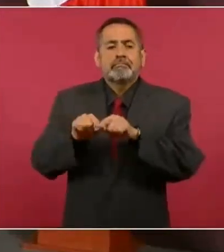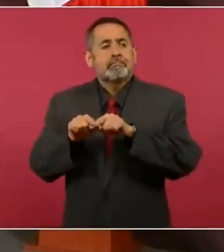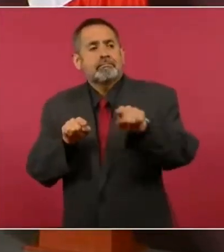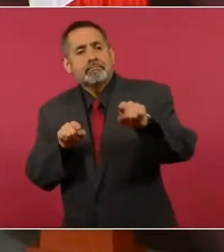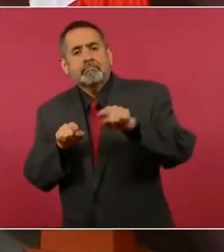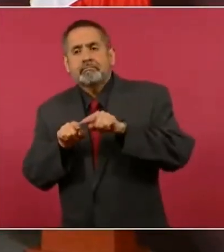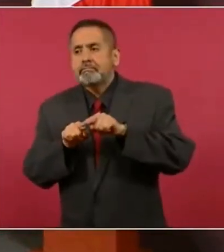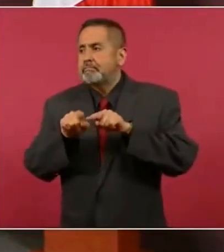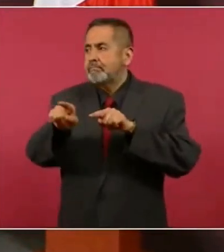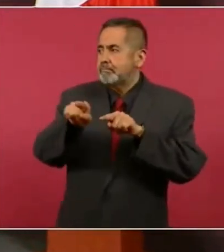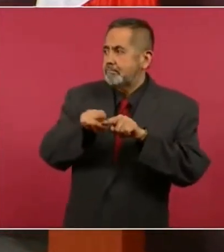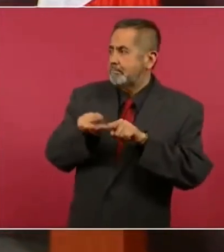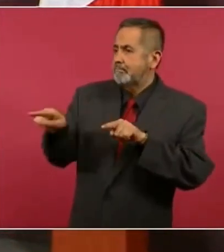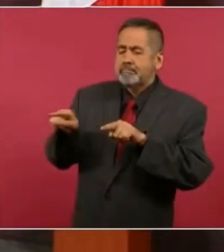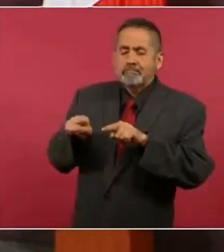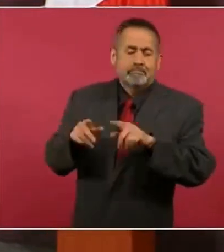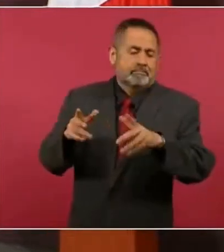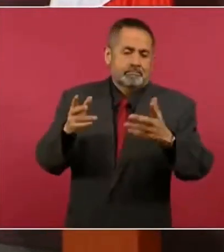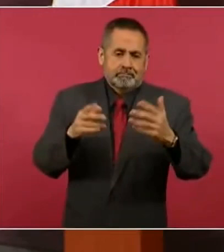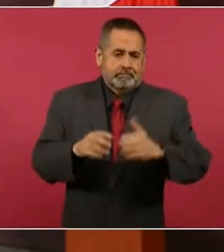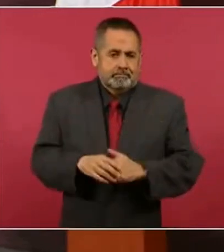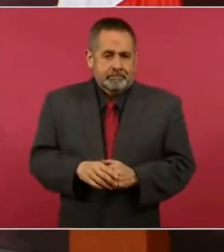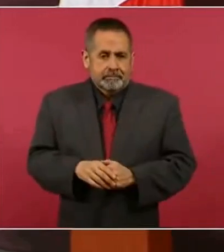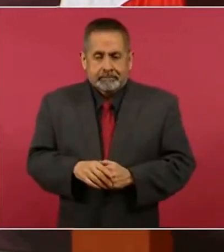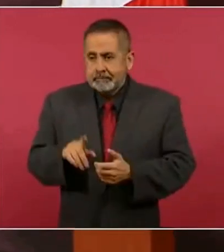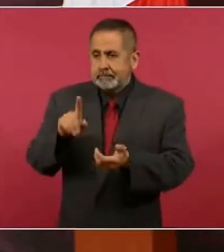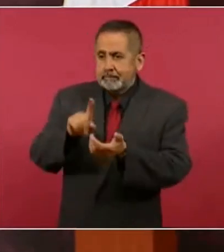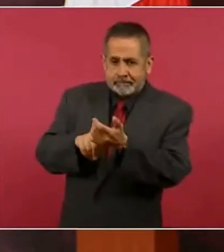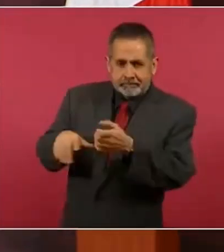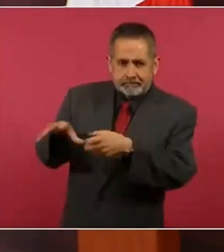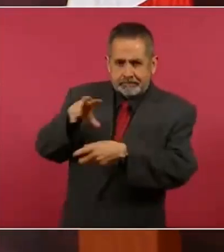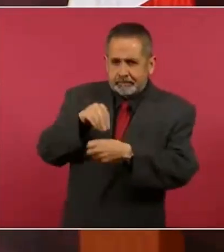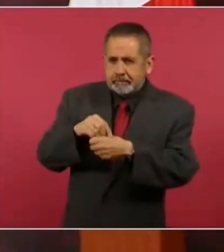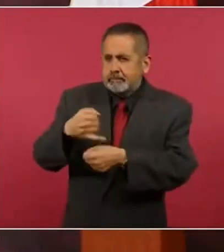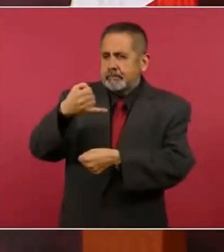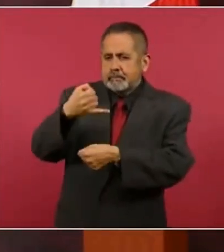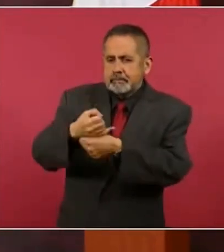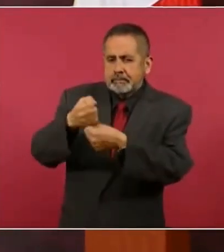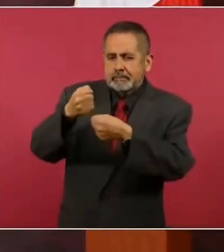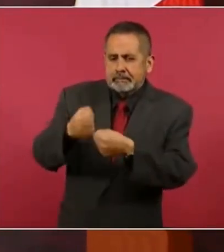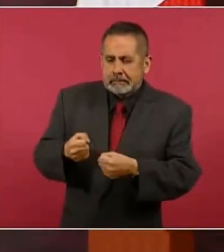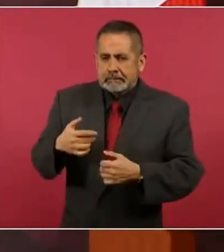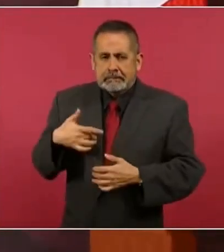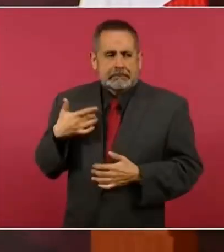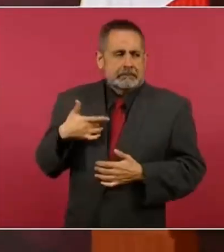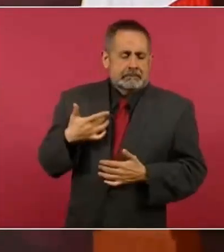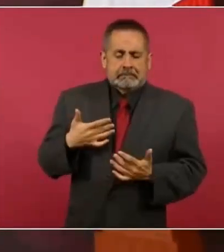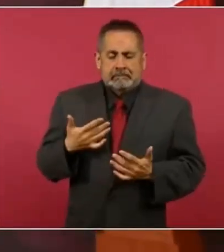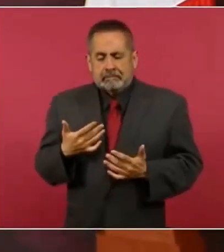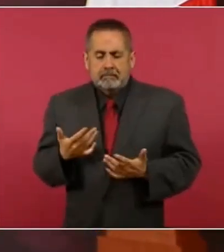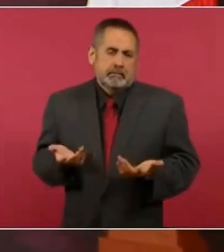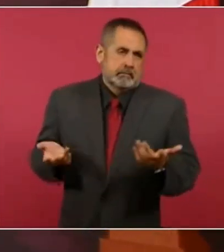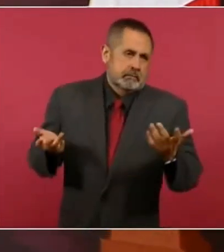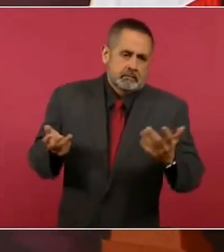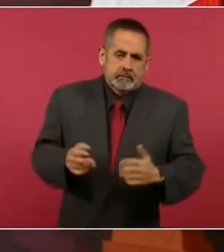y hay un ambiente de inseguridad donde